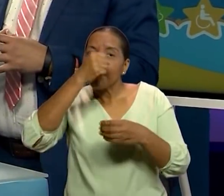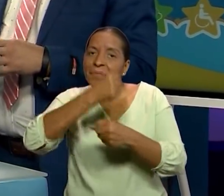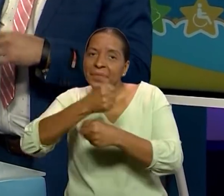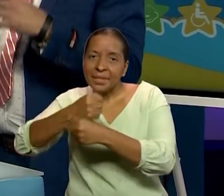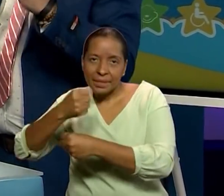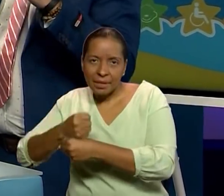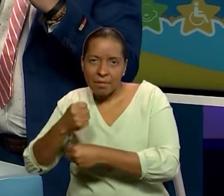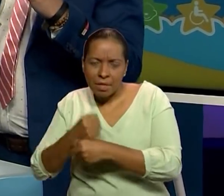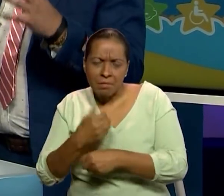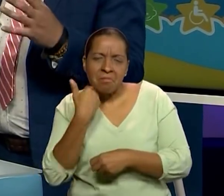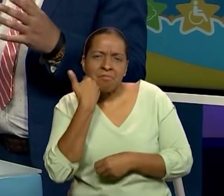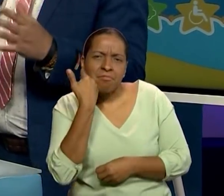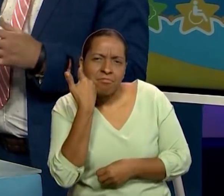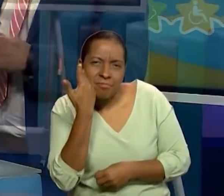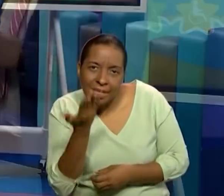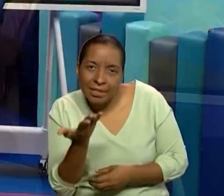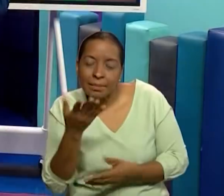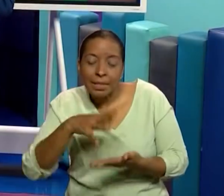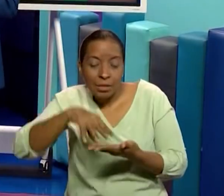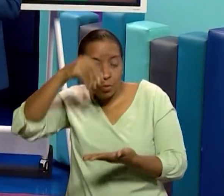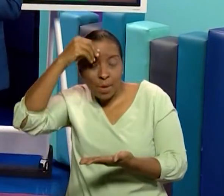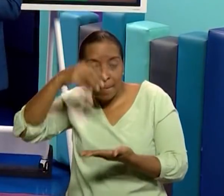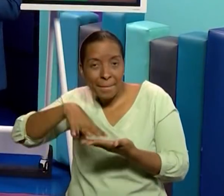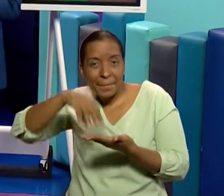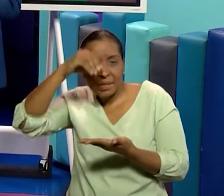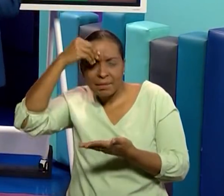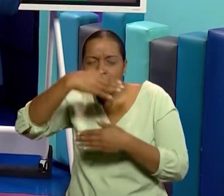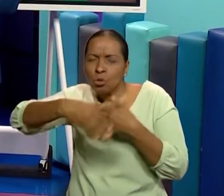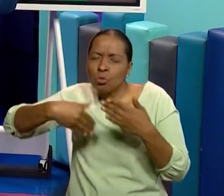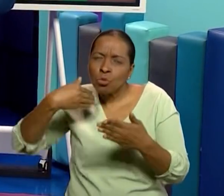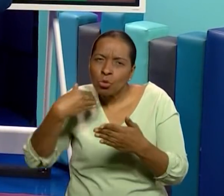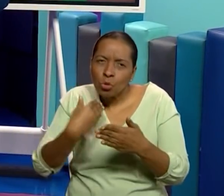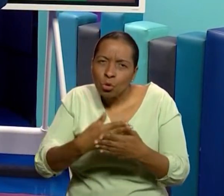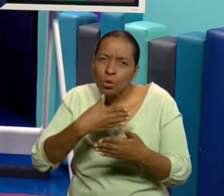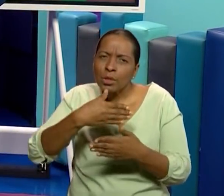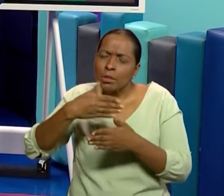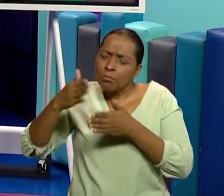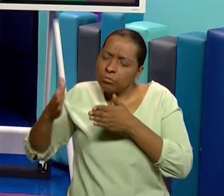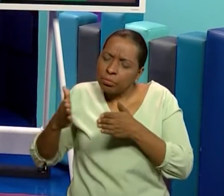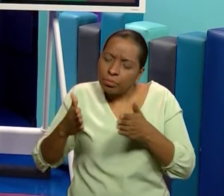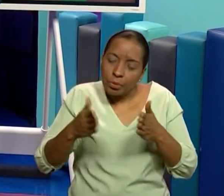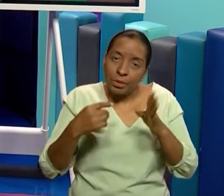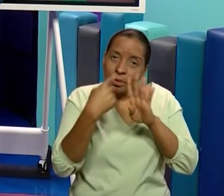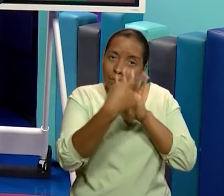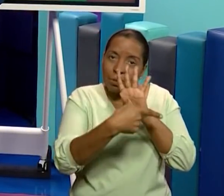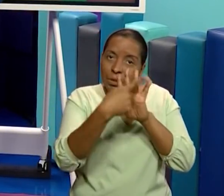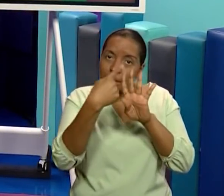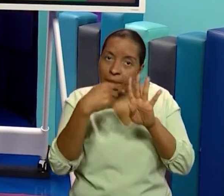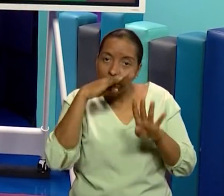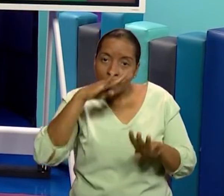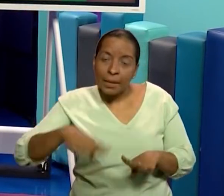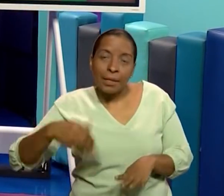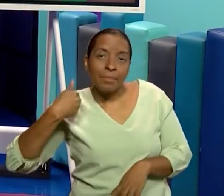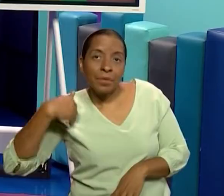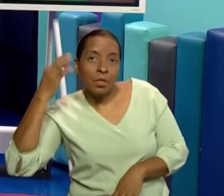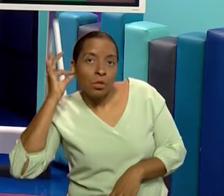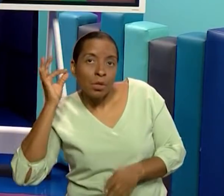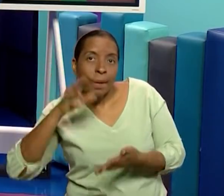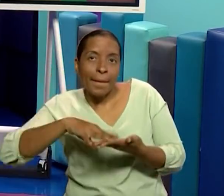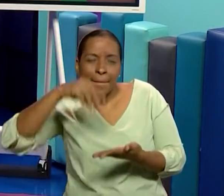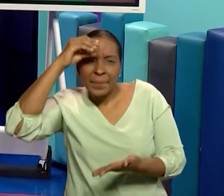fácil, totalmente sencillo, este ciclo. Y poder que el chico pueda identificar cada